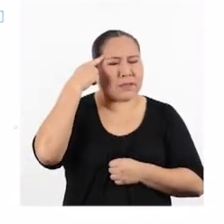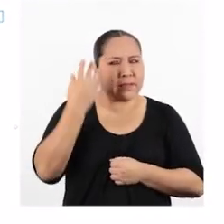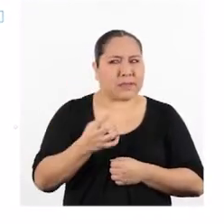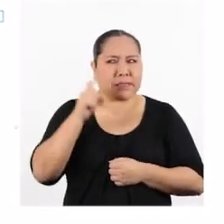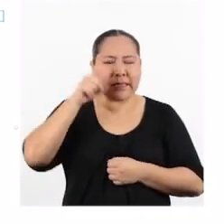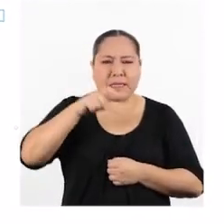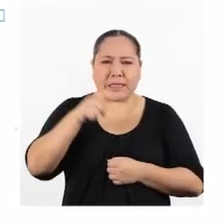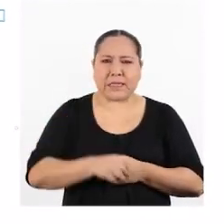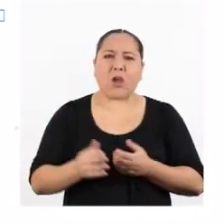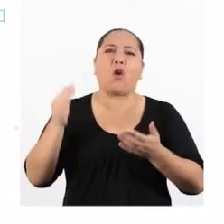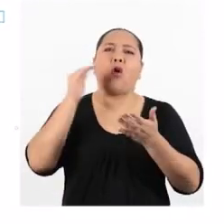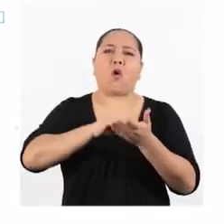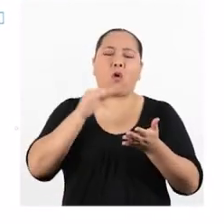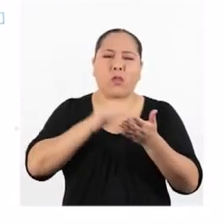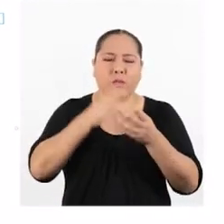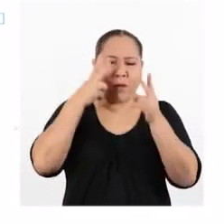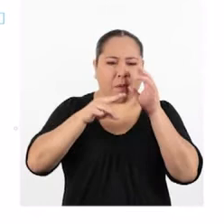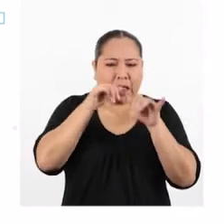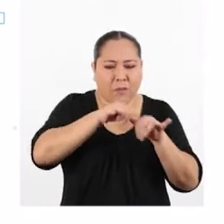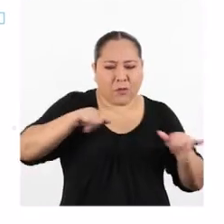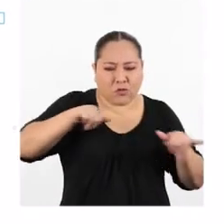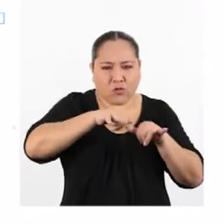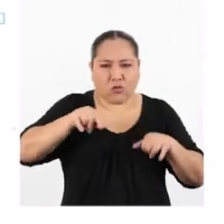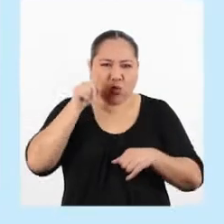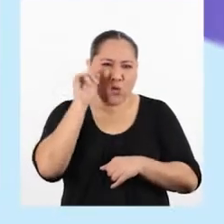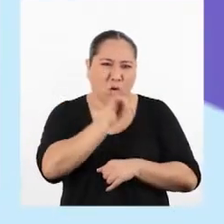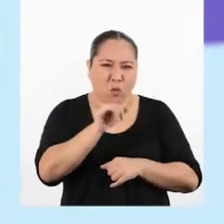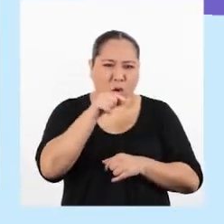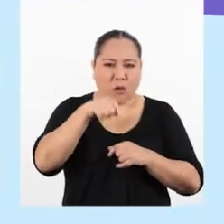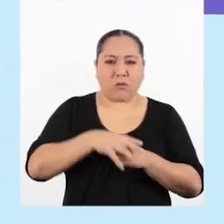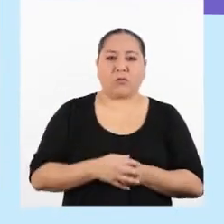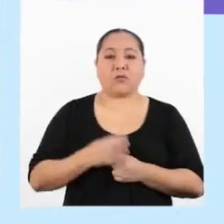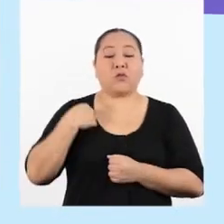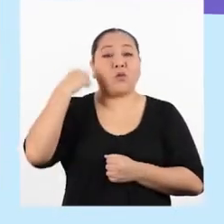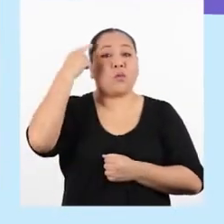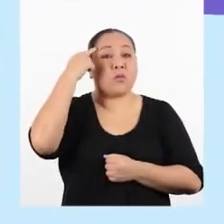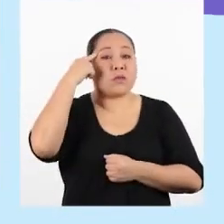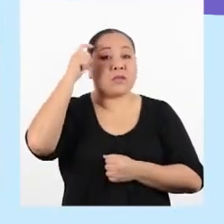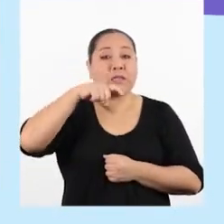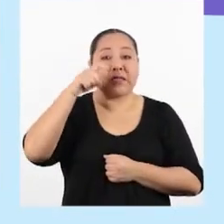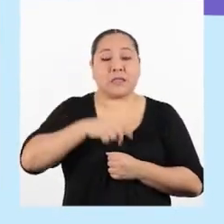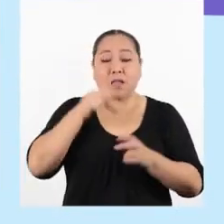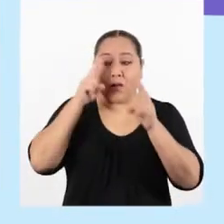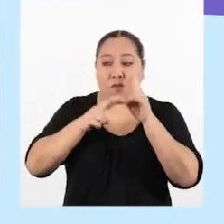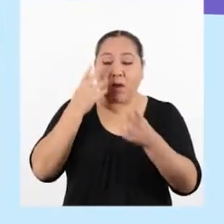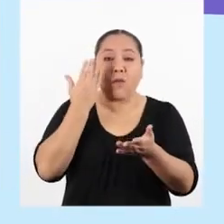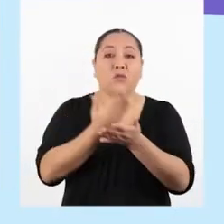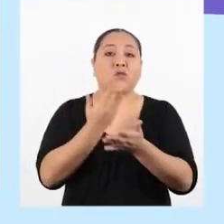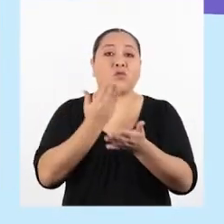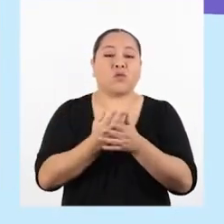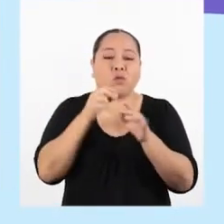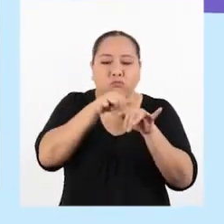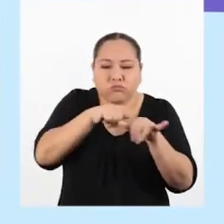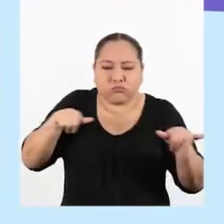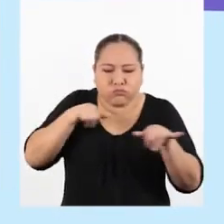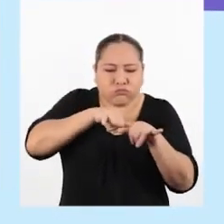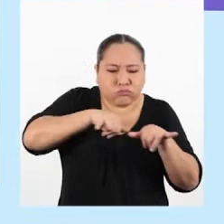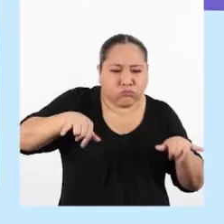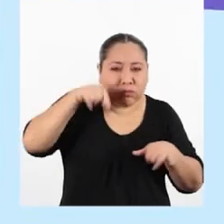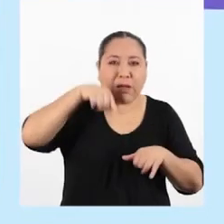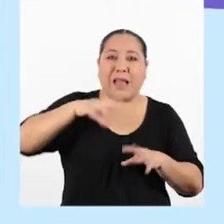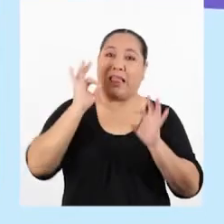repetir las mediciones para una misma posición? Yo creo que hace falta repetir para asegurarnos de medir correctamente.